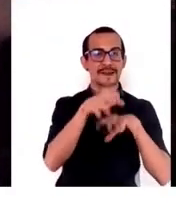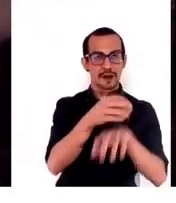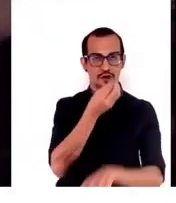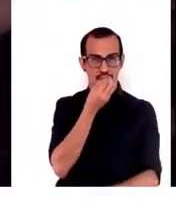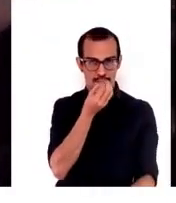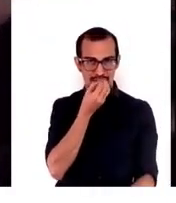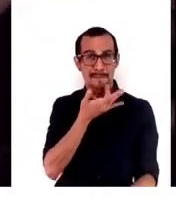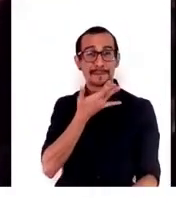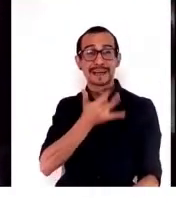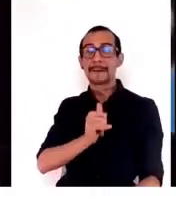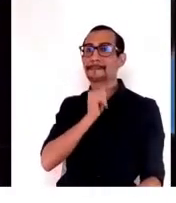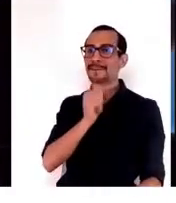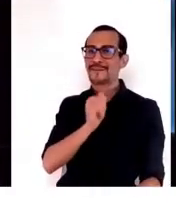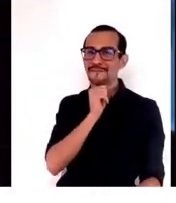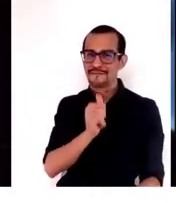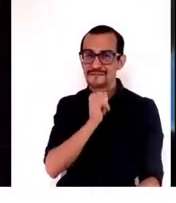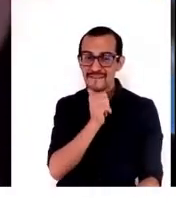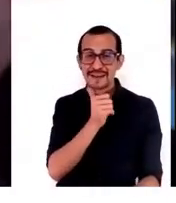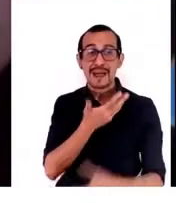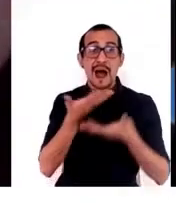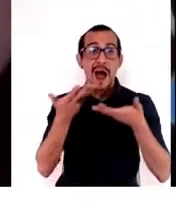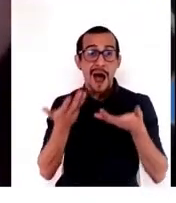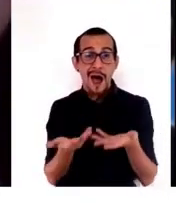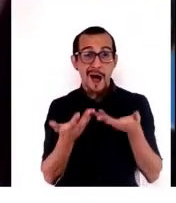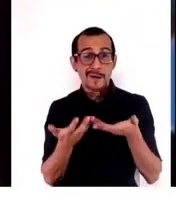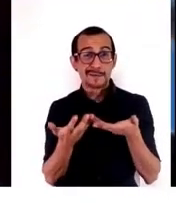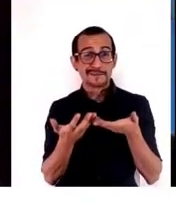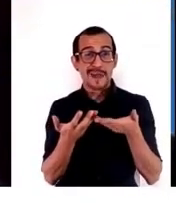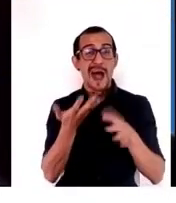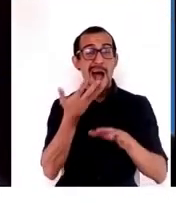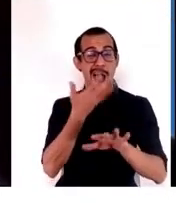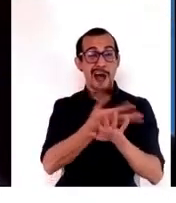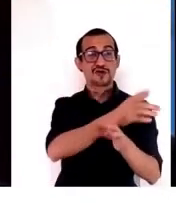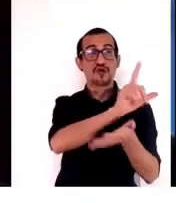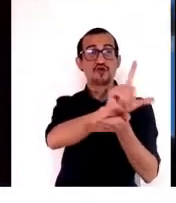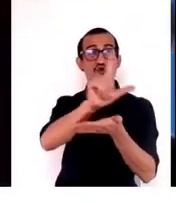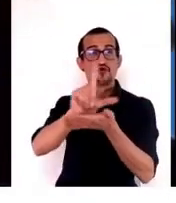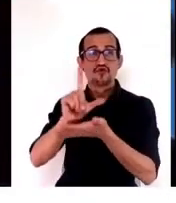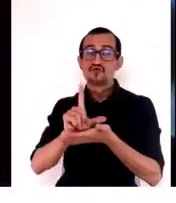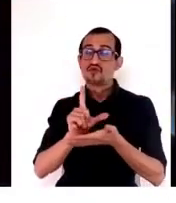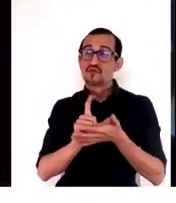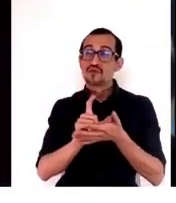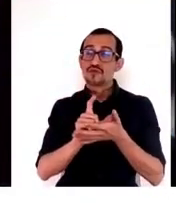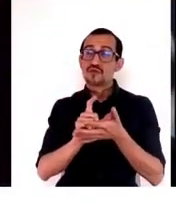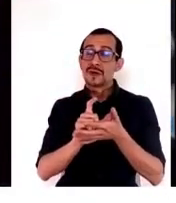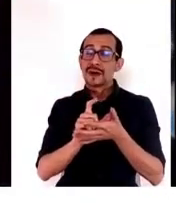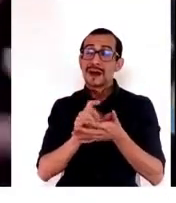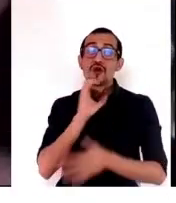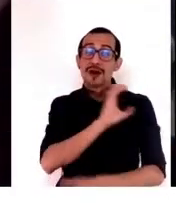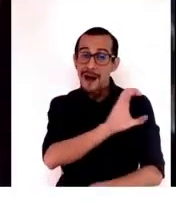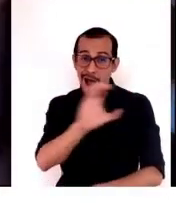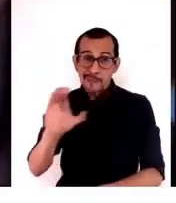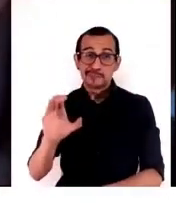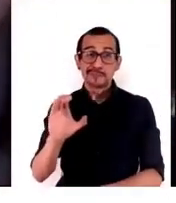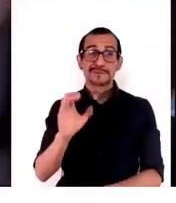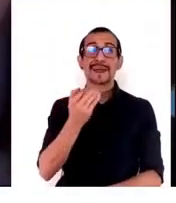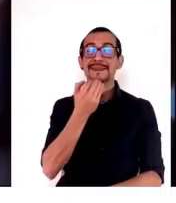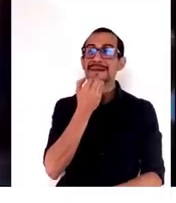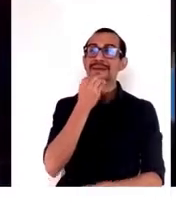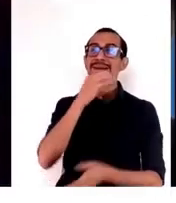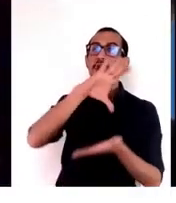está en los campos muchísimo. La pobreza está en los países